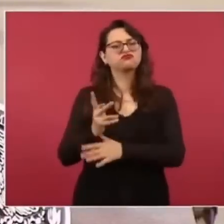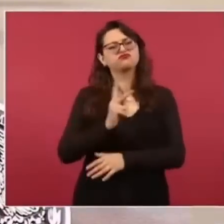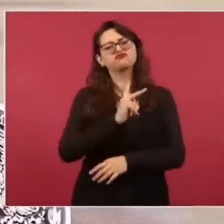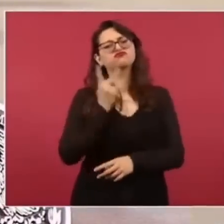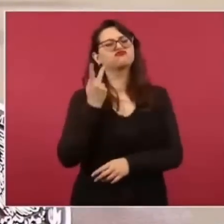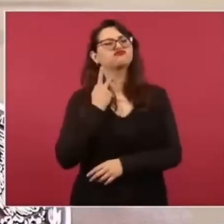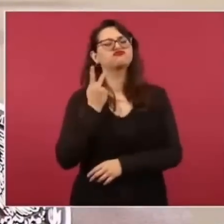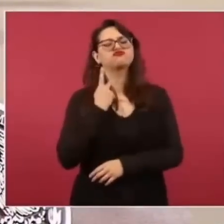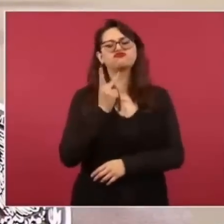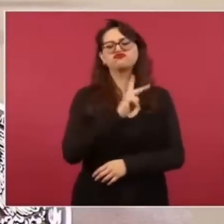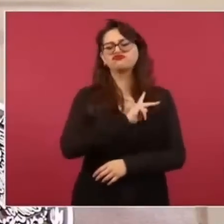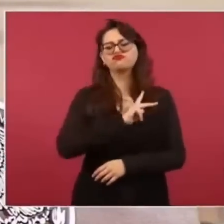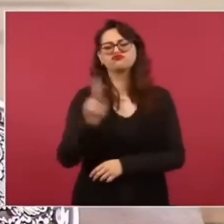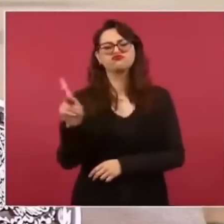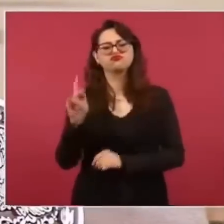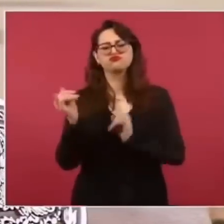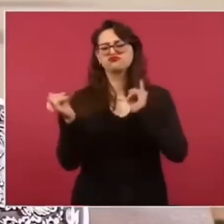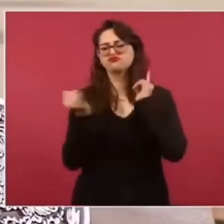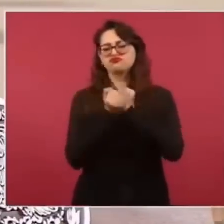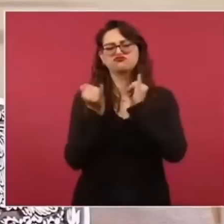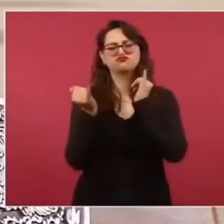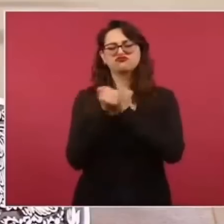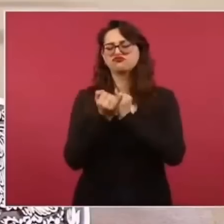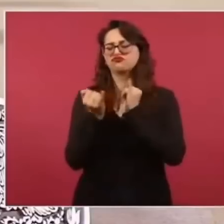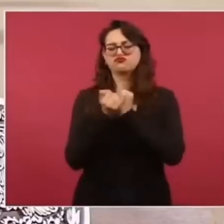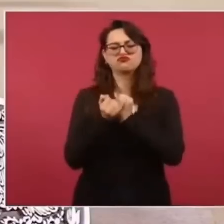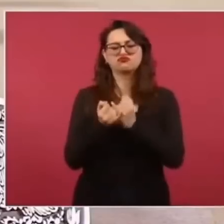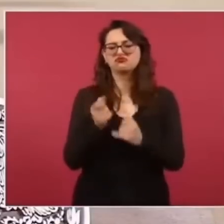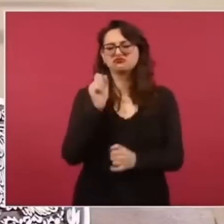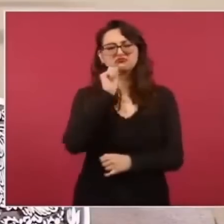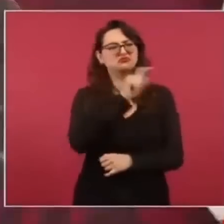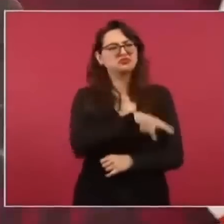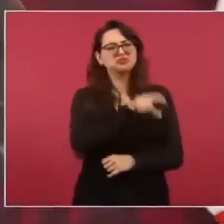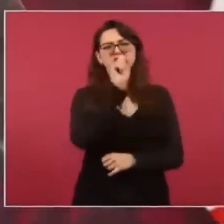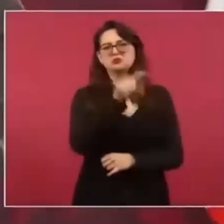O sea, todos son iguales. Es lo mismo.